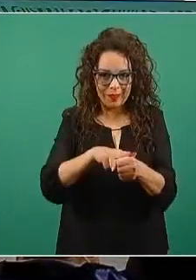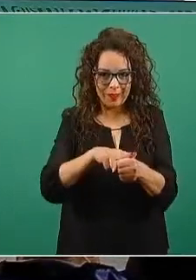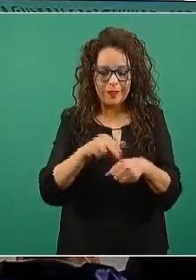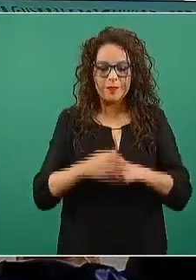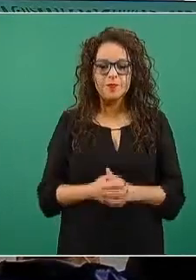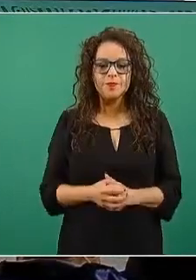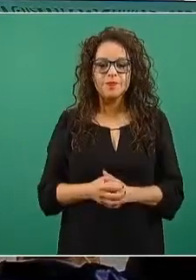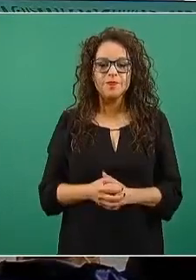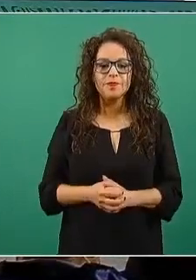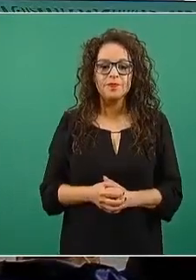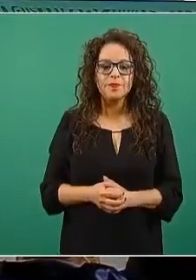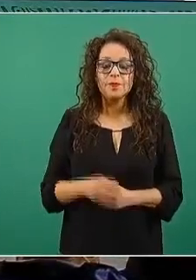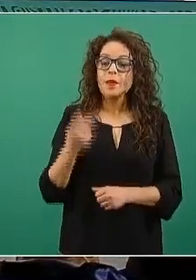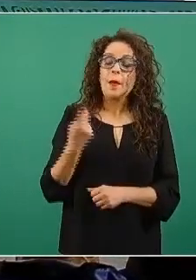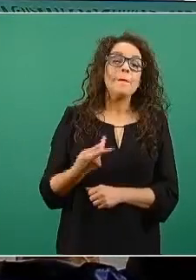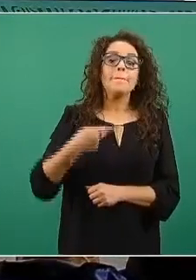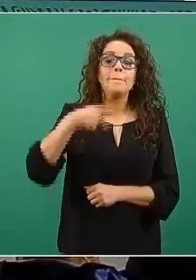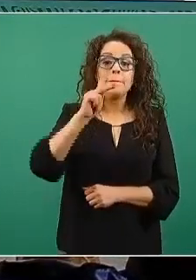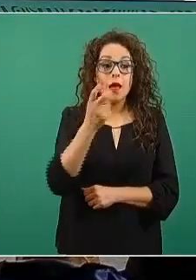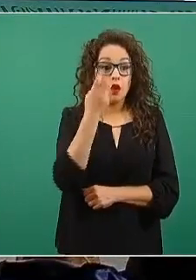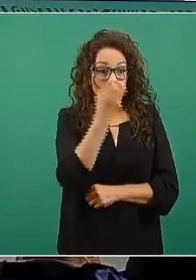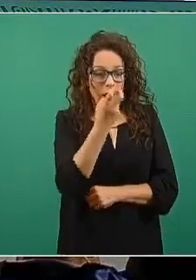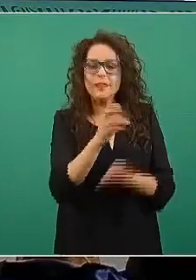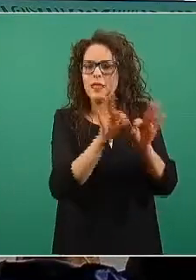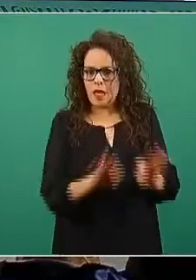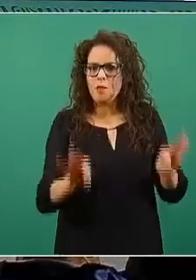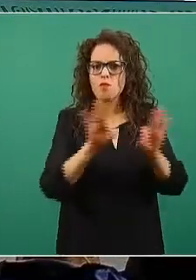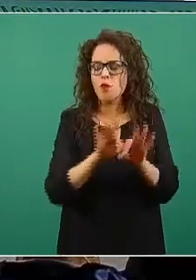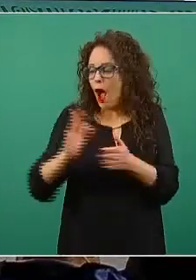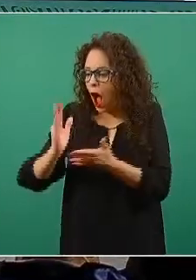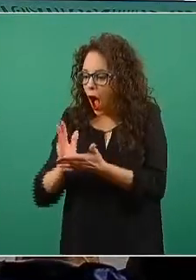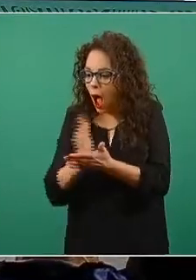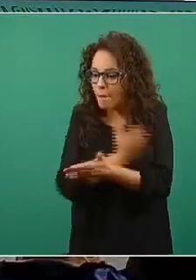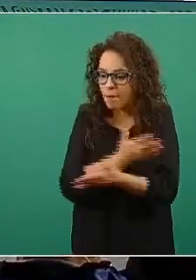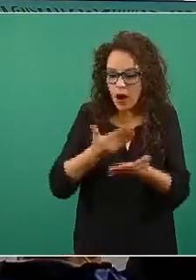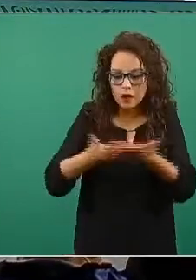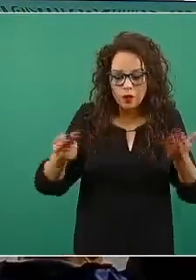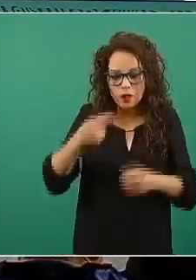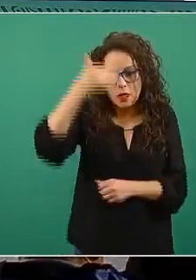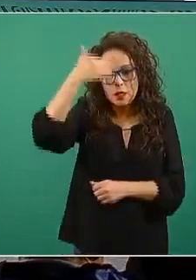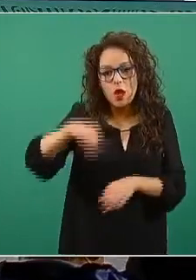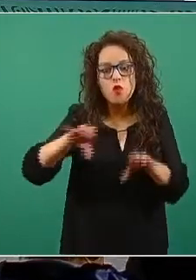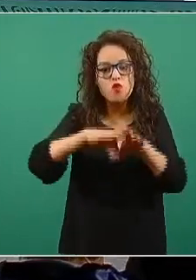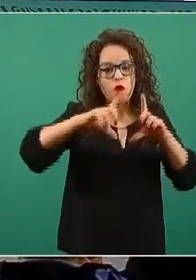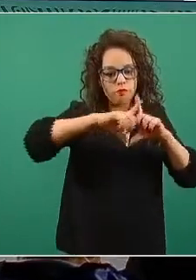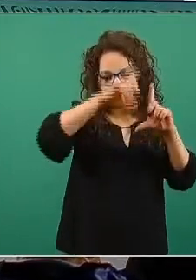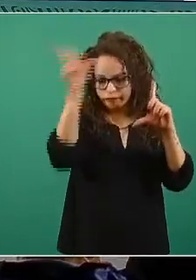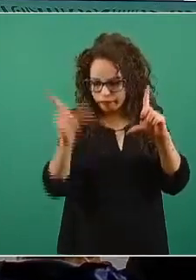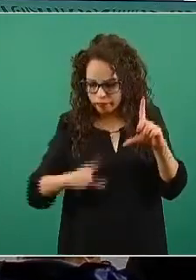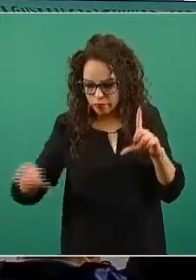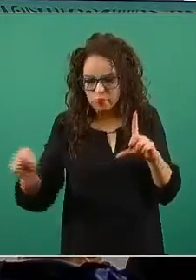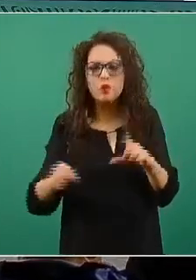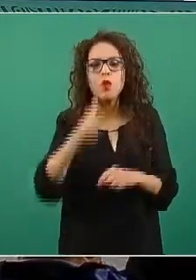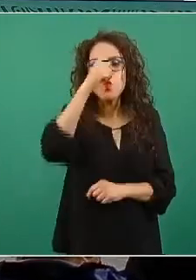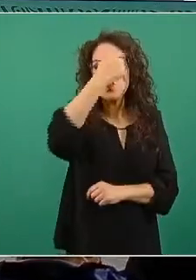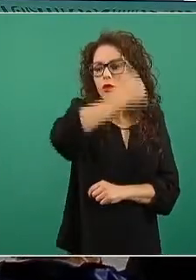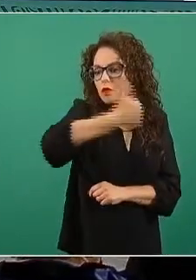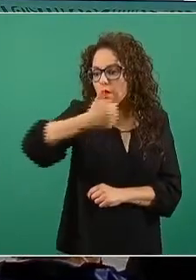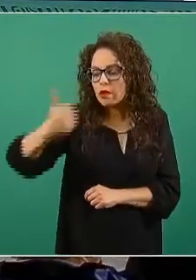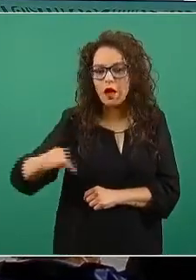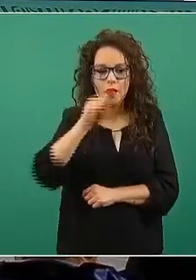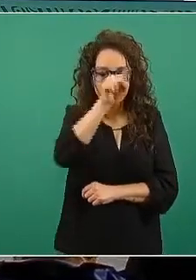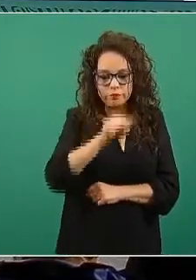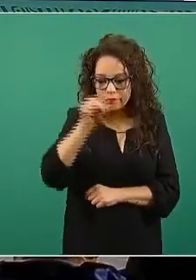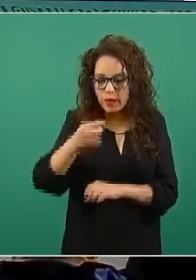Pero lo importante además de saber cómo estamos en todo el territorio nacional, es saber cómo nos encontramos en cada una de